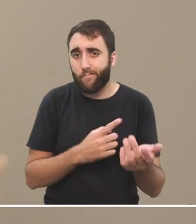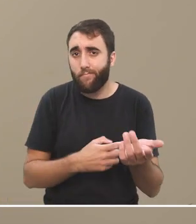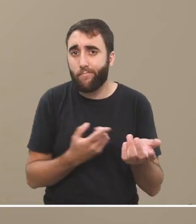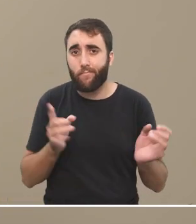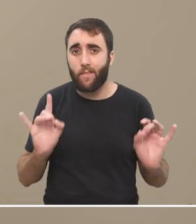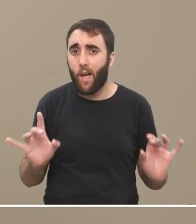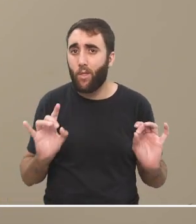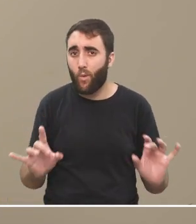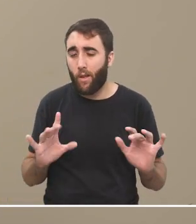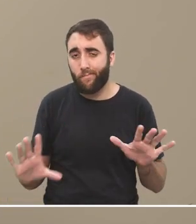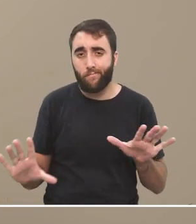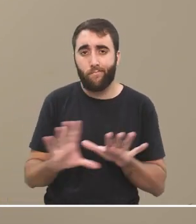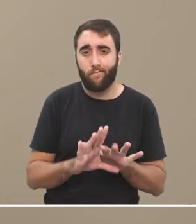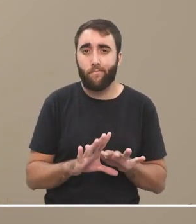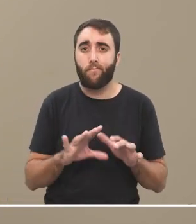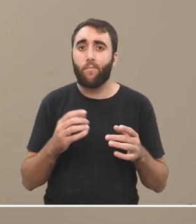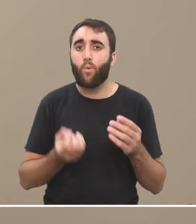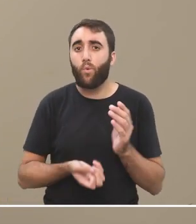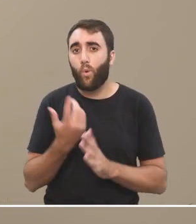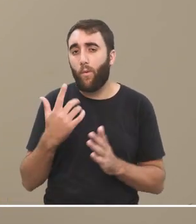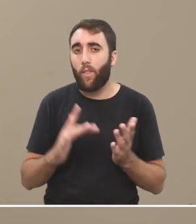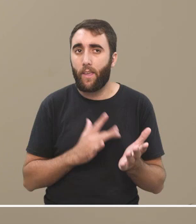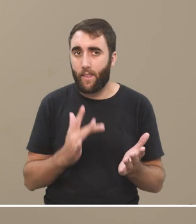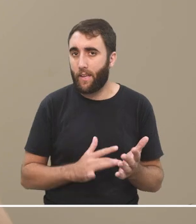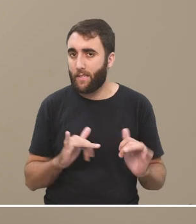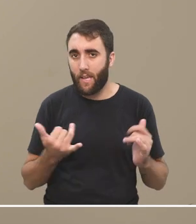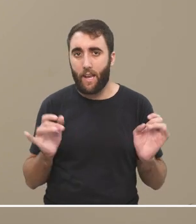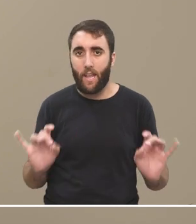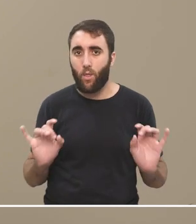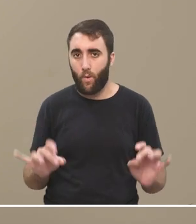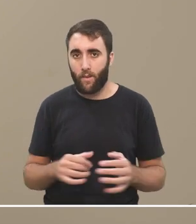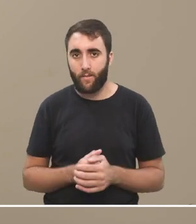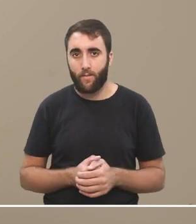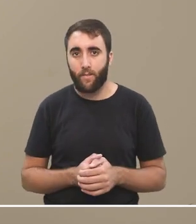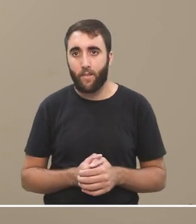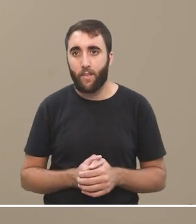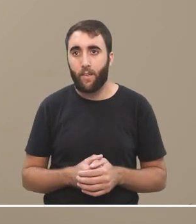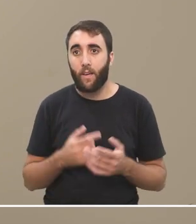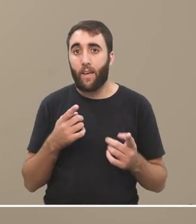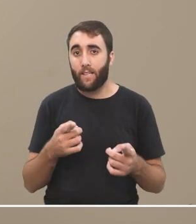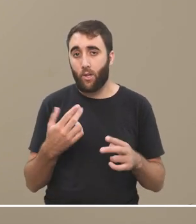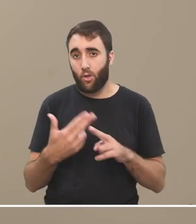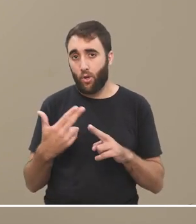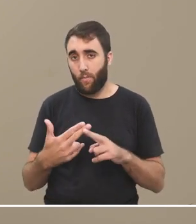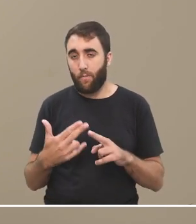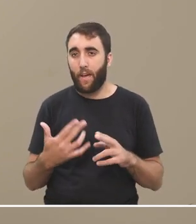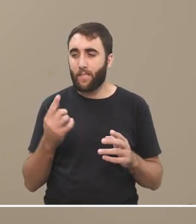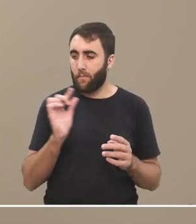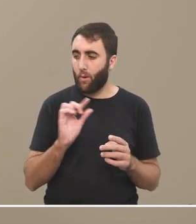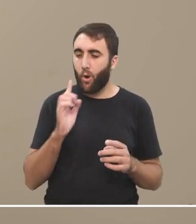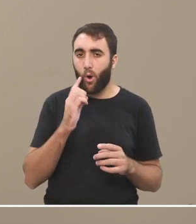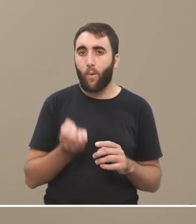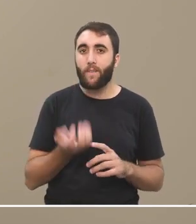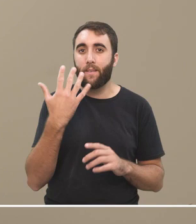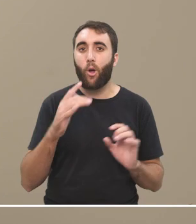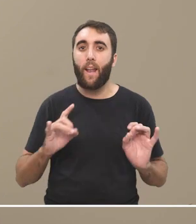compatibles con los dispositivos digitales, eso que recibió el nombre, que se popularizó este concepto